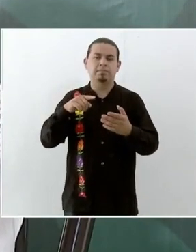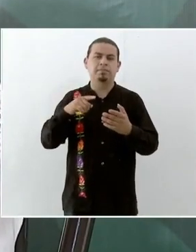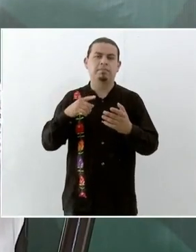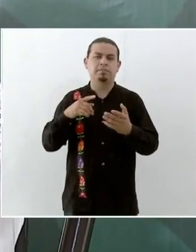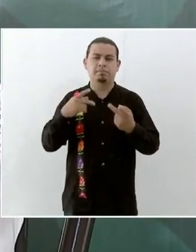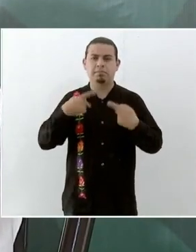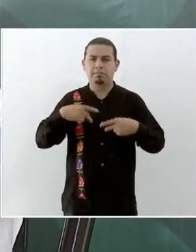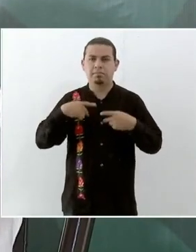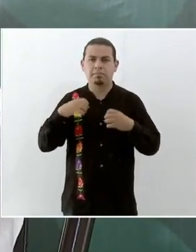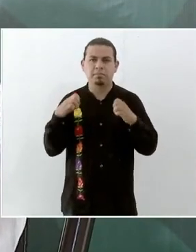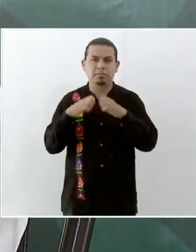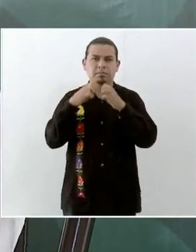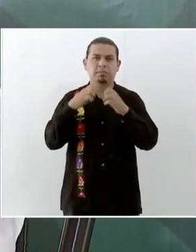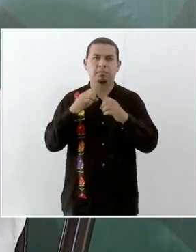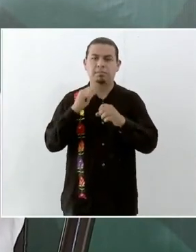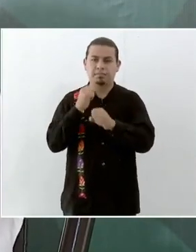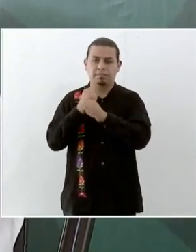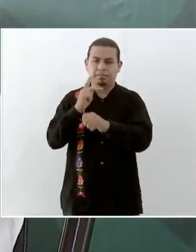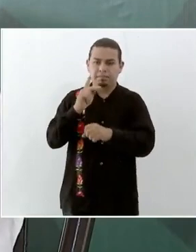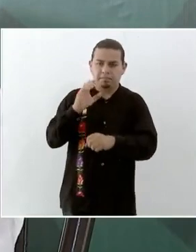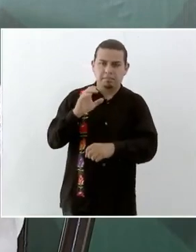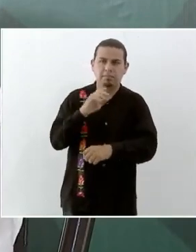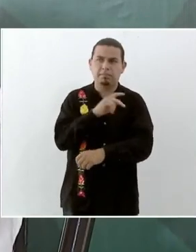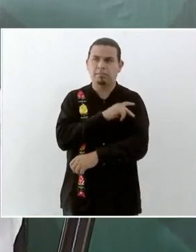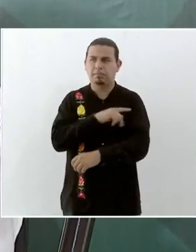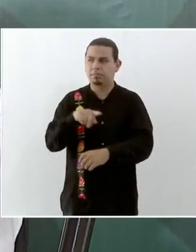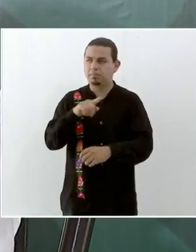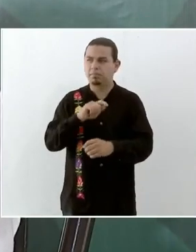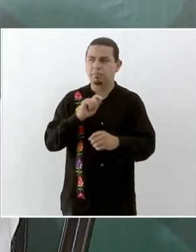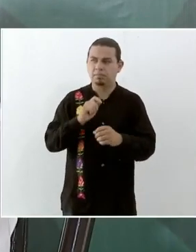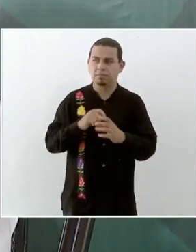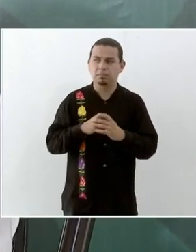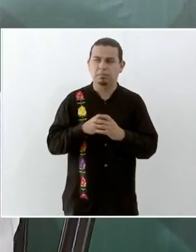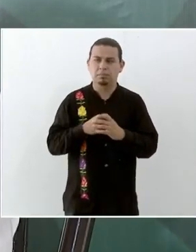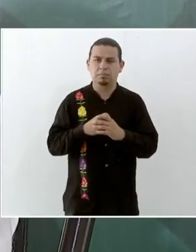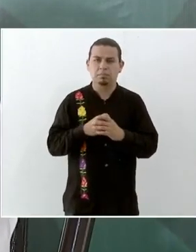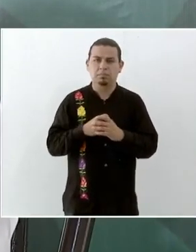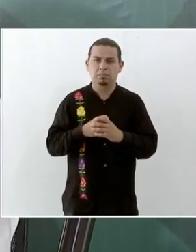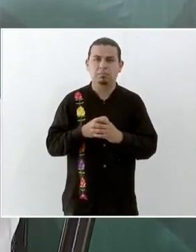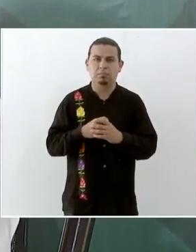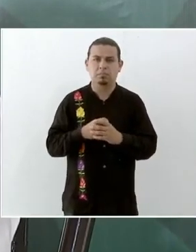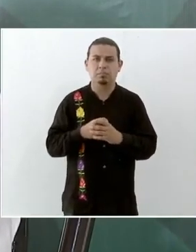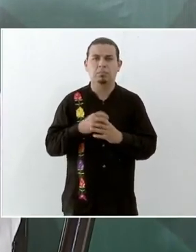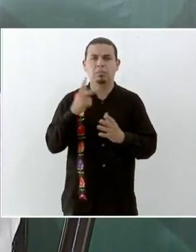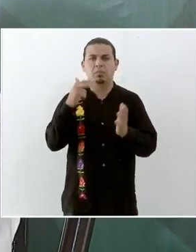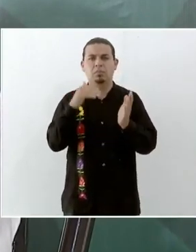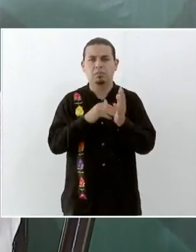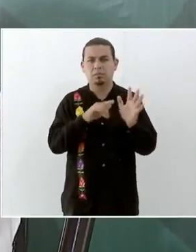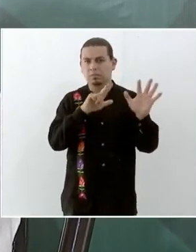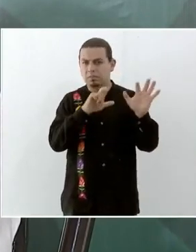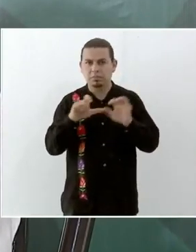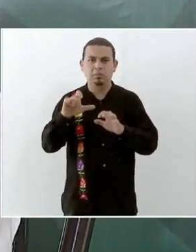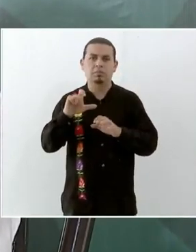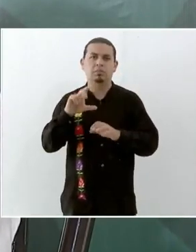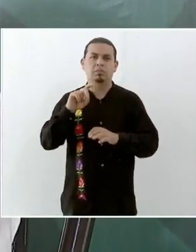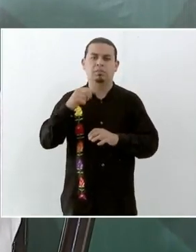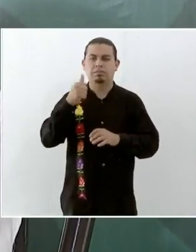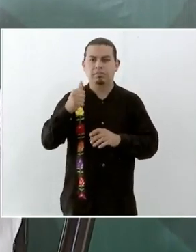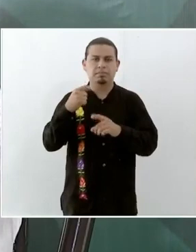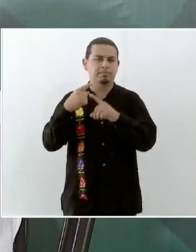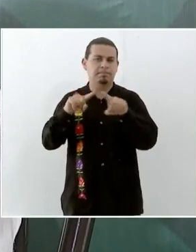Comisión Nacional de Protección Civil, que son 408 mil 736